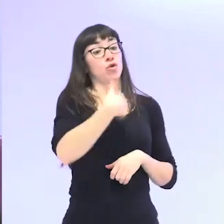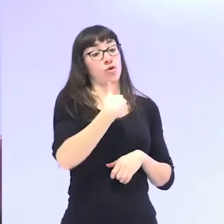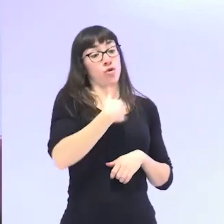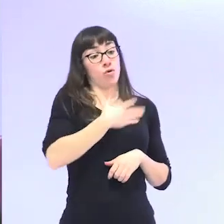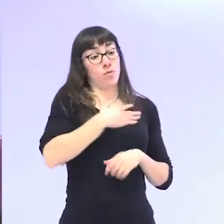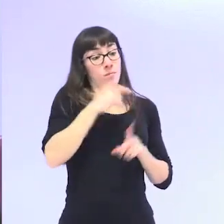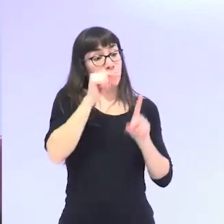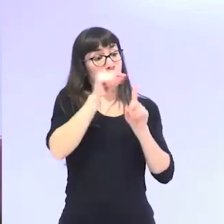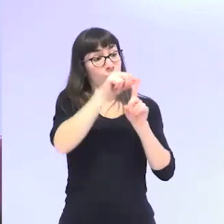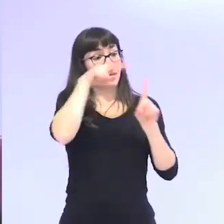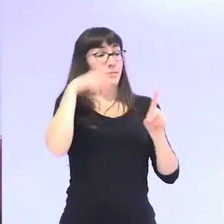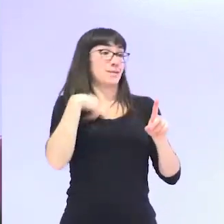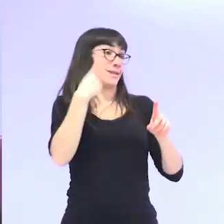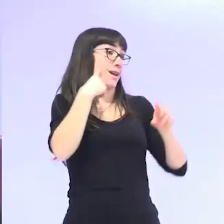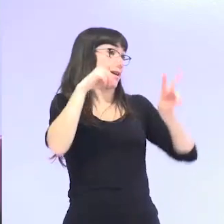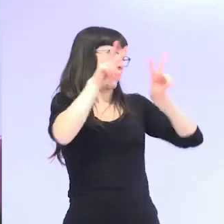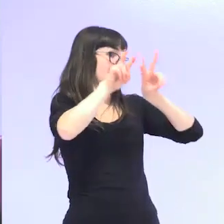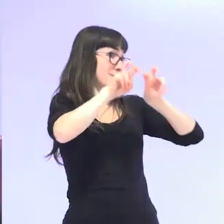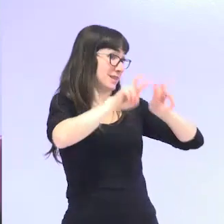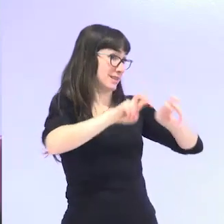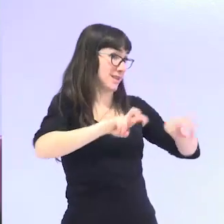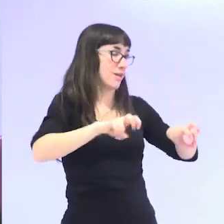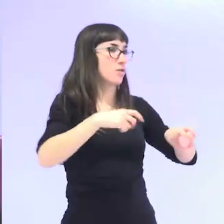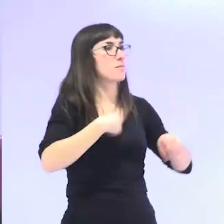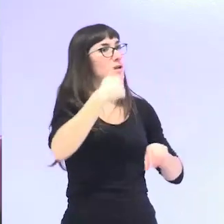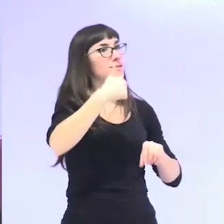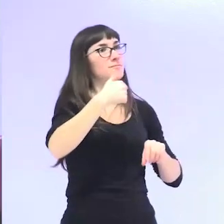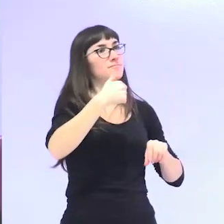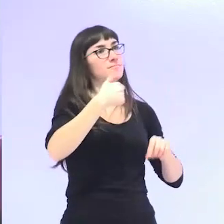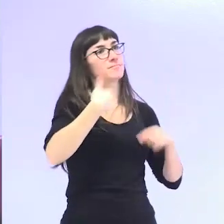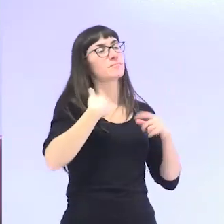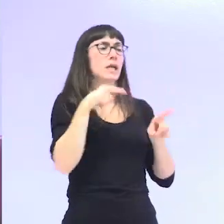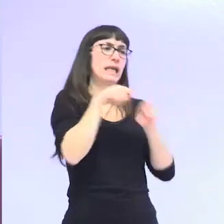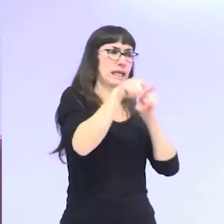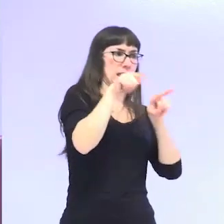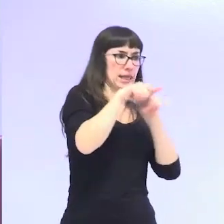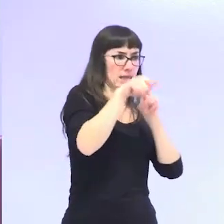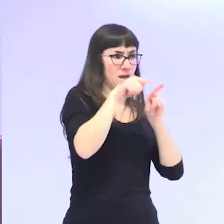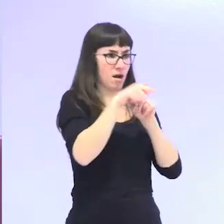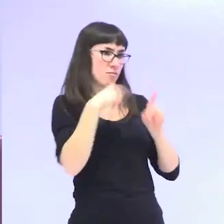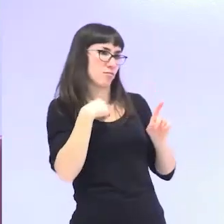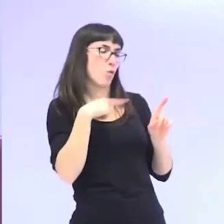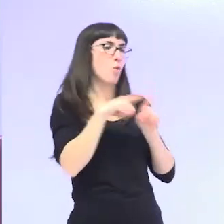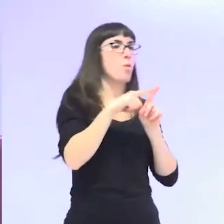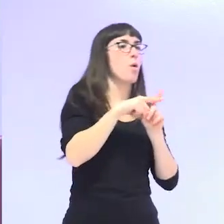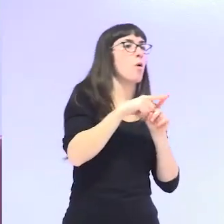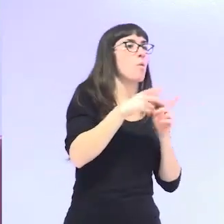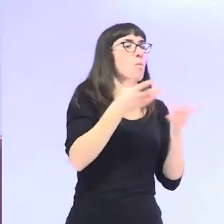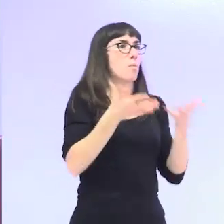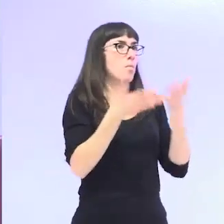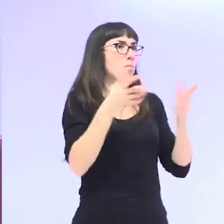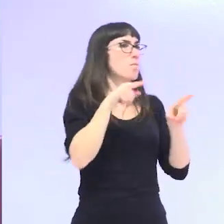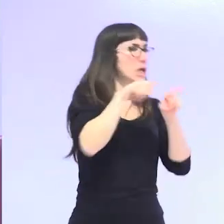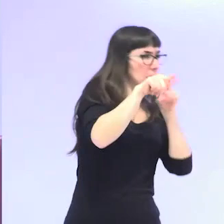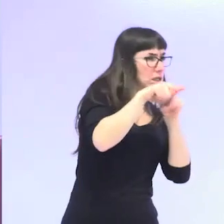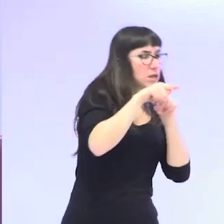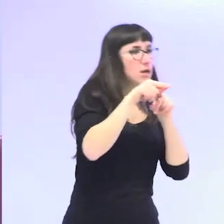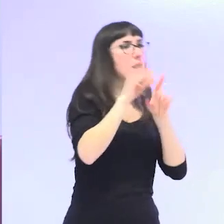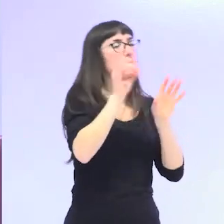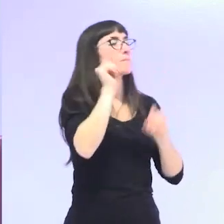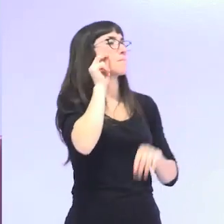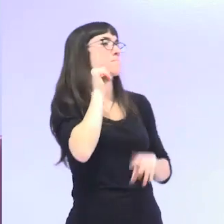habitualmente investigo, desde una posición fundamentalmente crítica, desde una posición de curso vital y desde una mirada